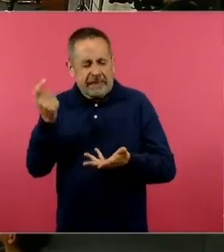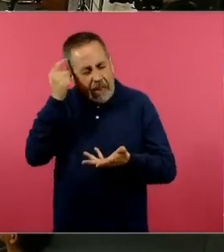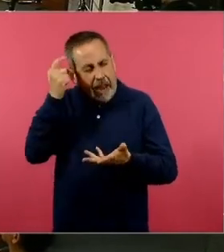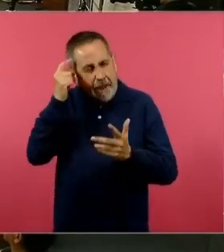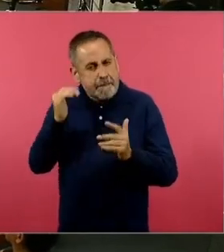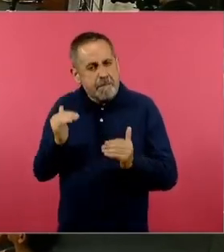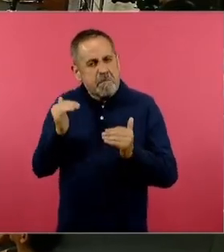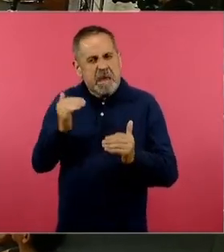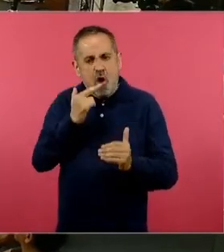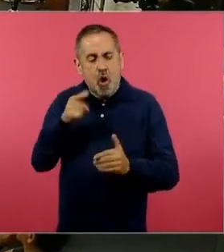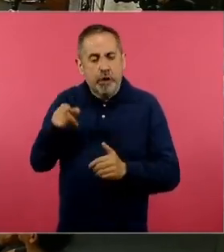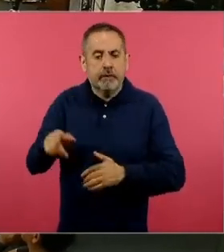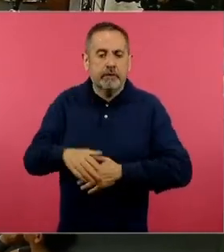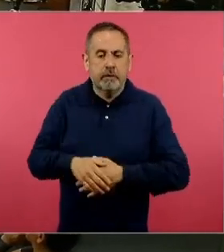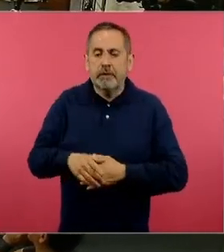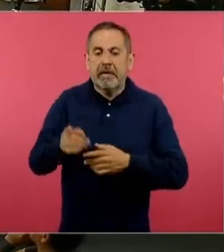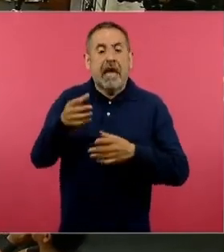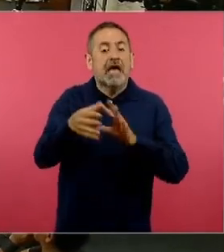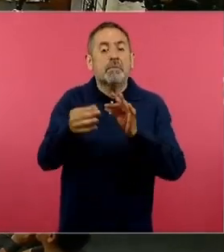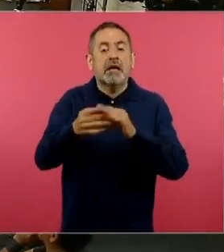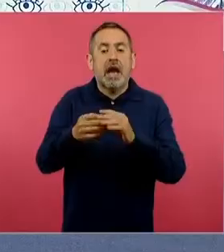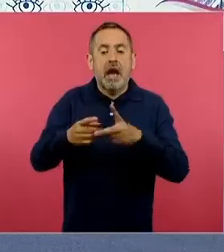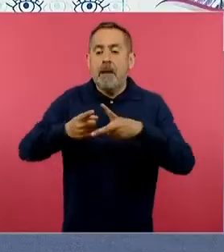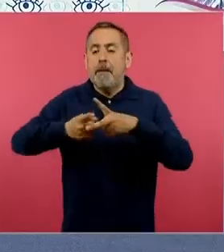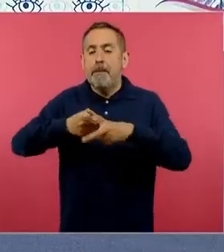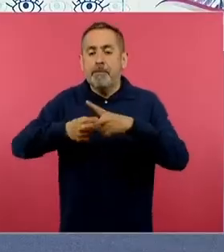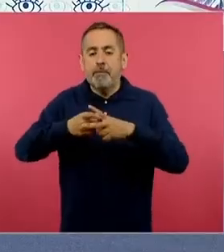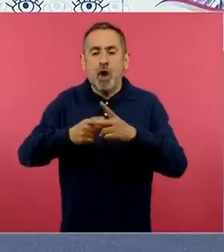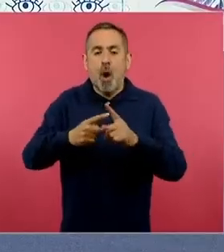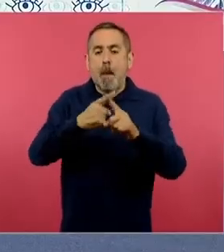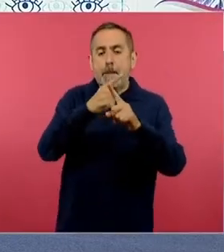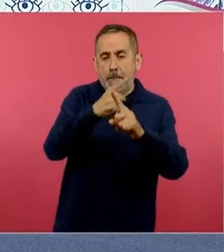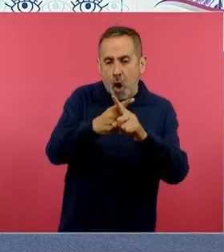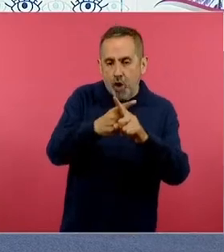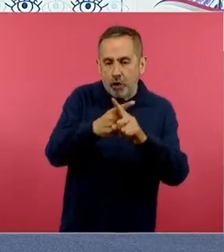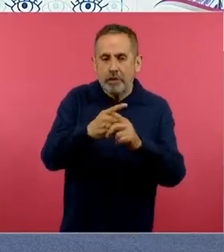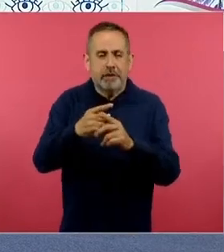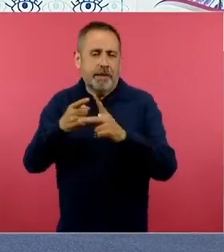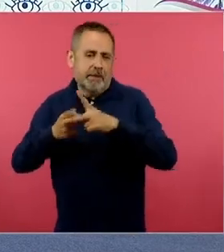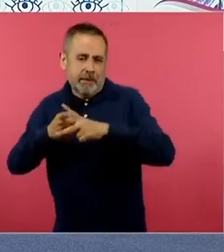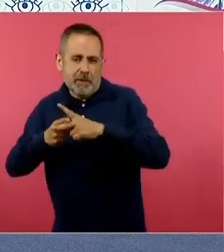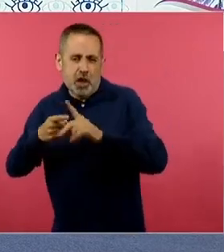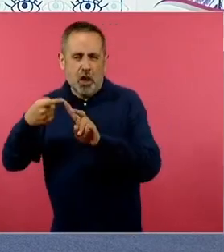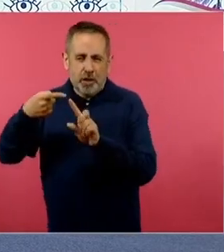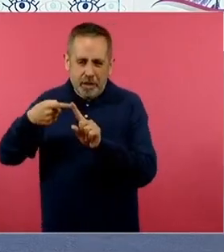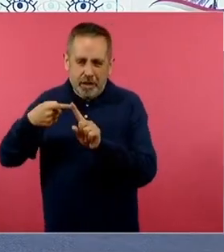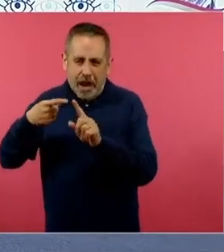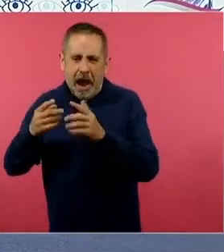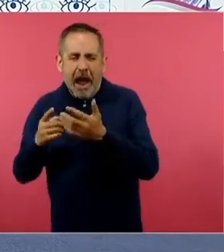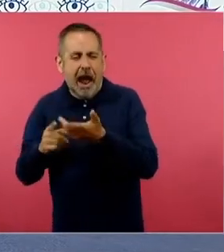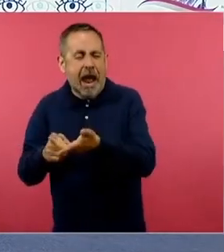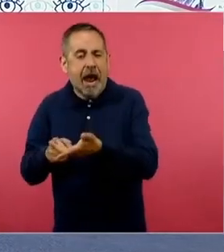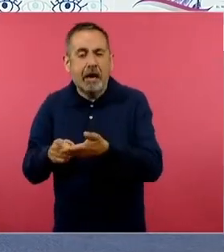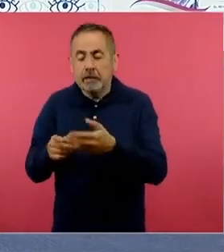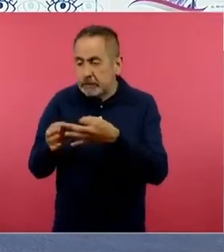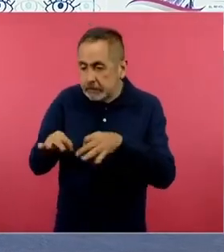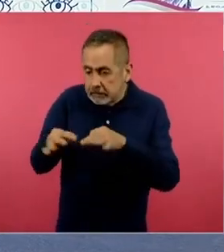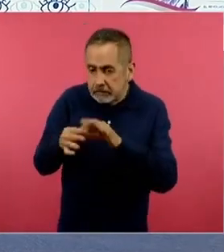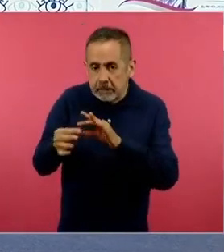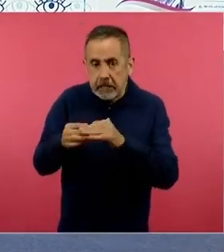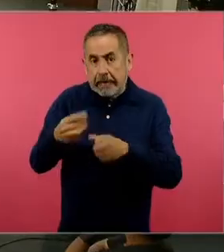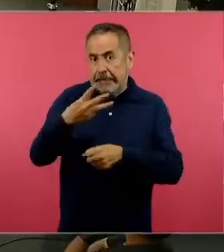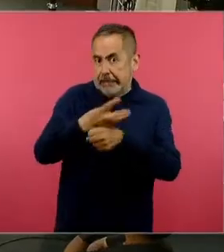de dividiendo y otro de multiplicando con fracciones, precisamente es un tema medular que se trabaja